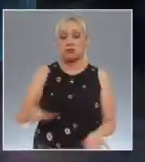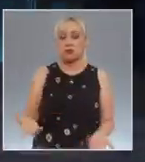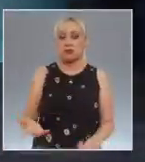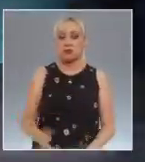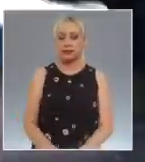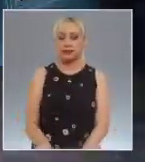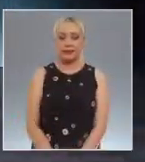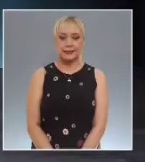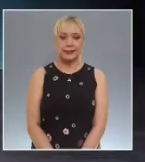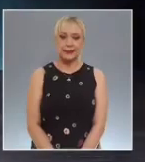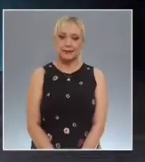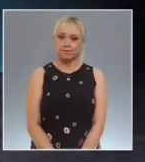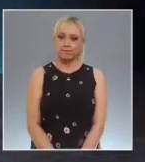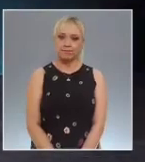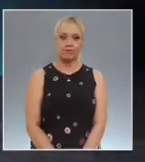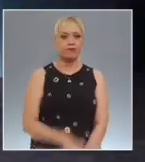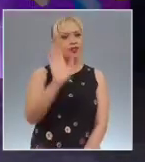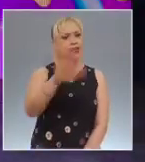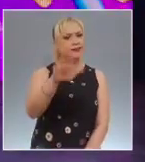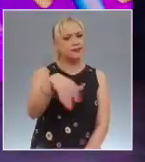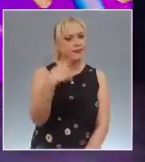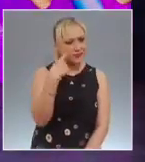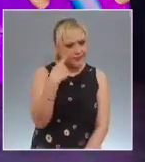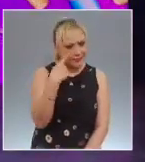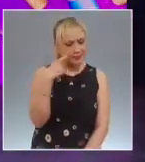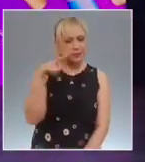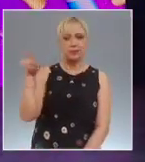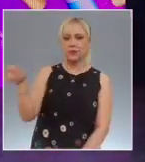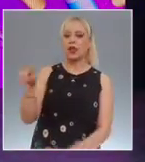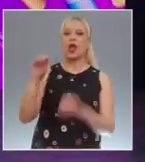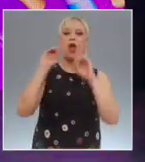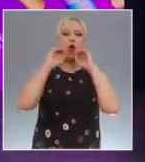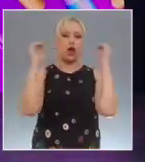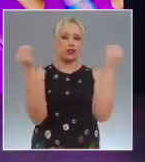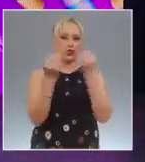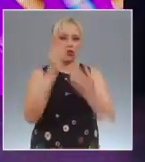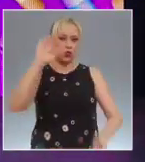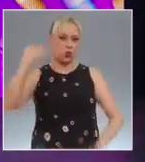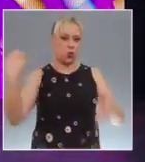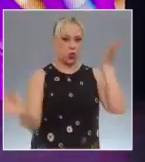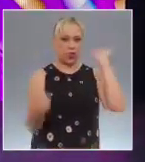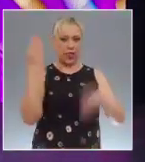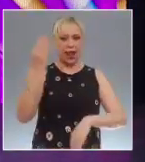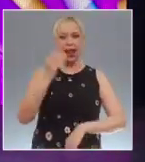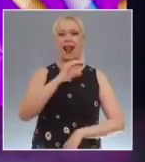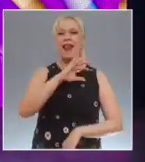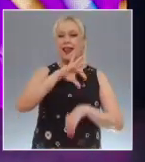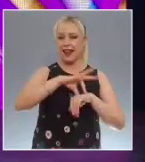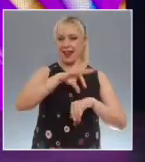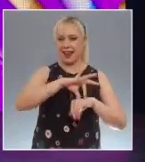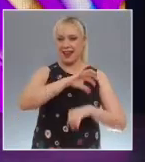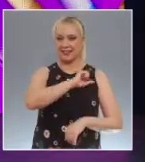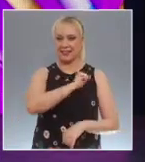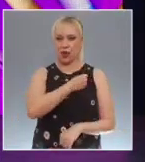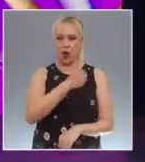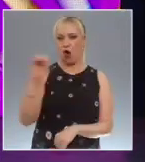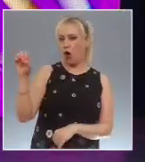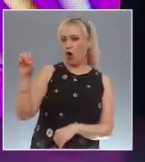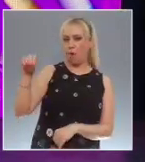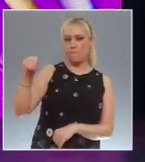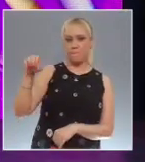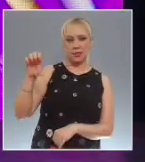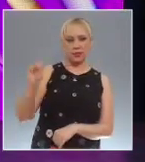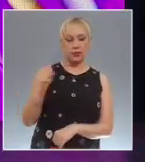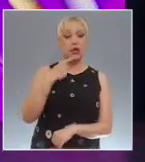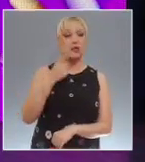Oye, fíjese que la Organización Mundial de la Salud aseguró que entre el 40 y el 60% de los antibióticos que